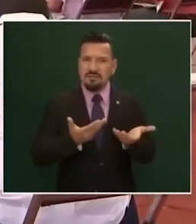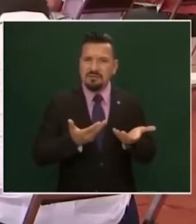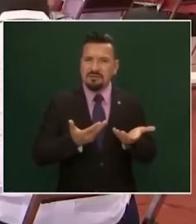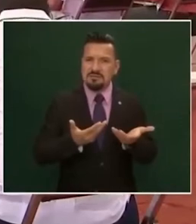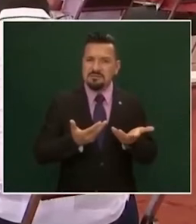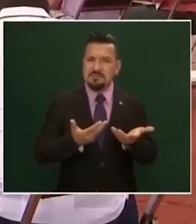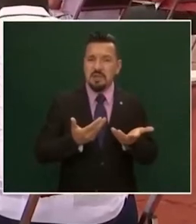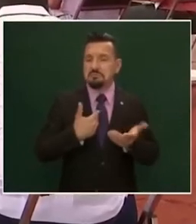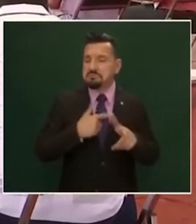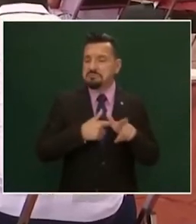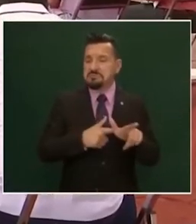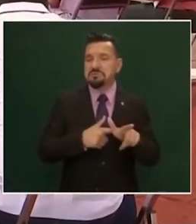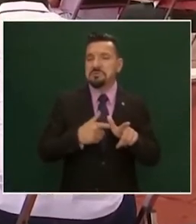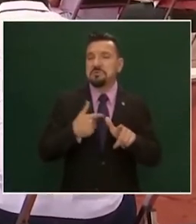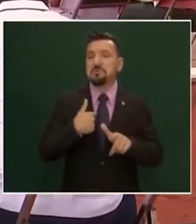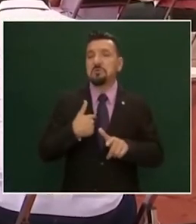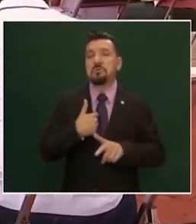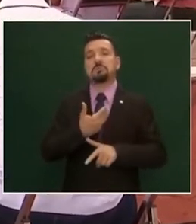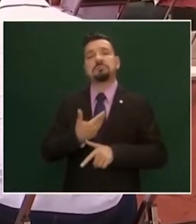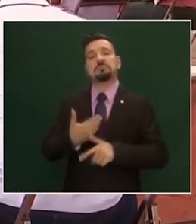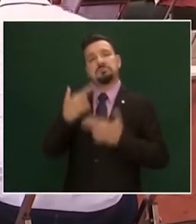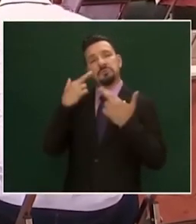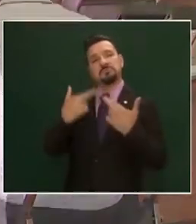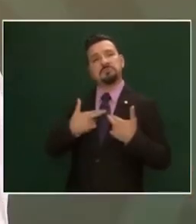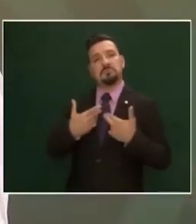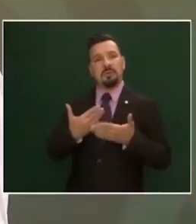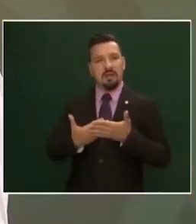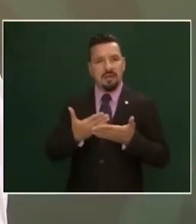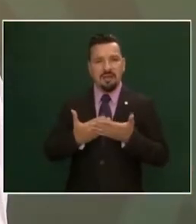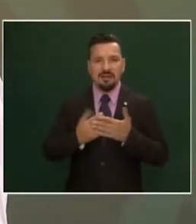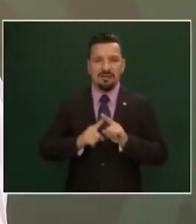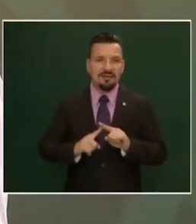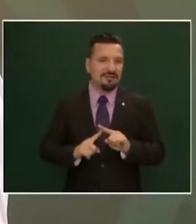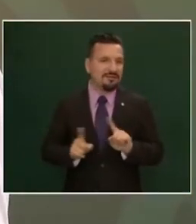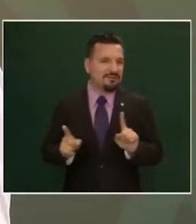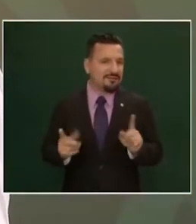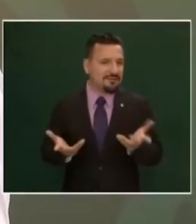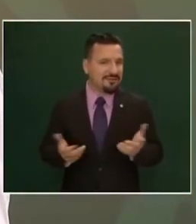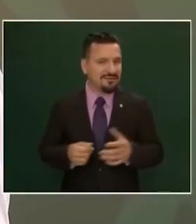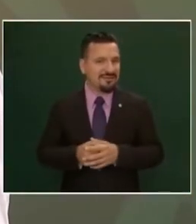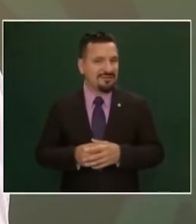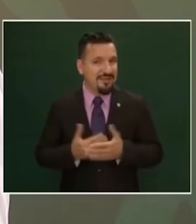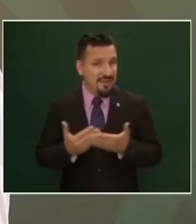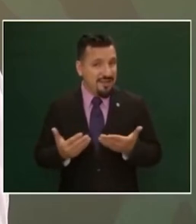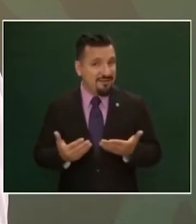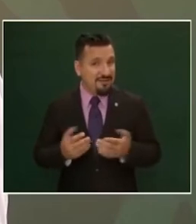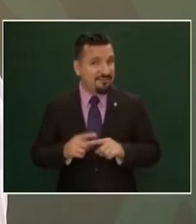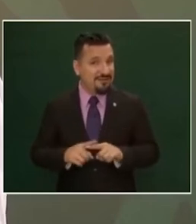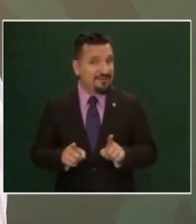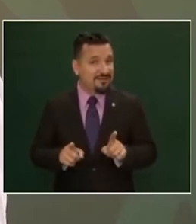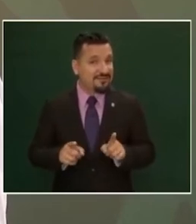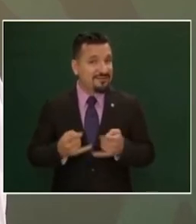ahora no ahora es distinto